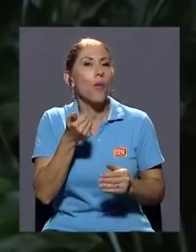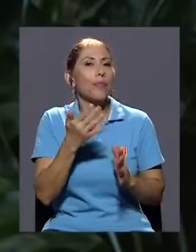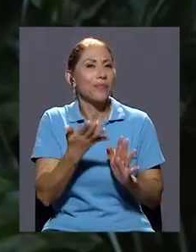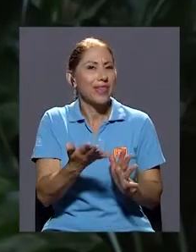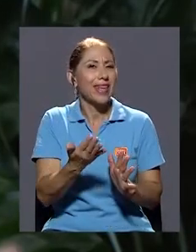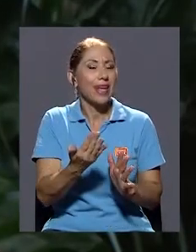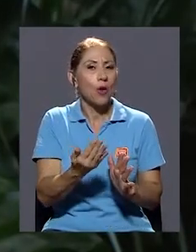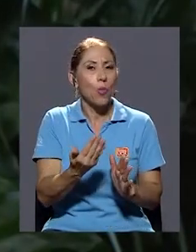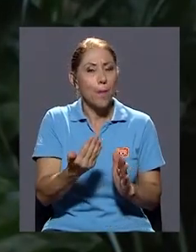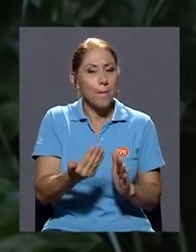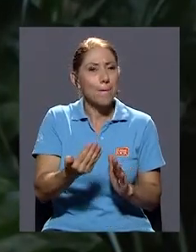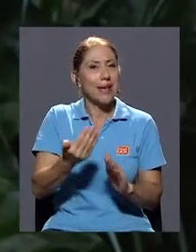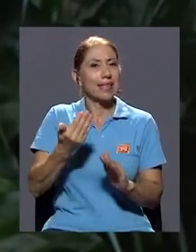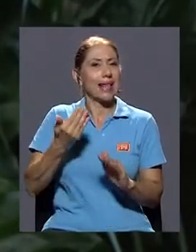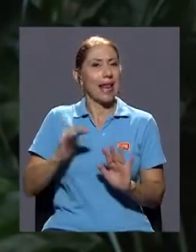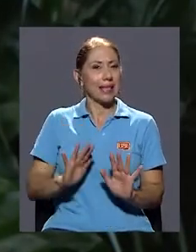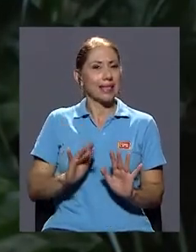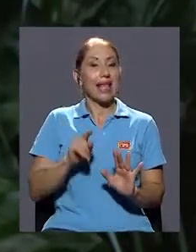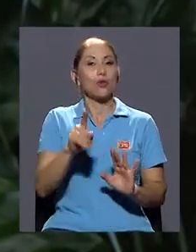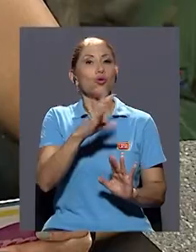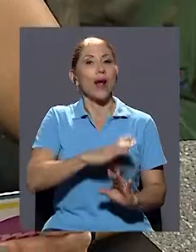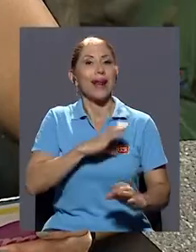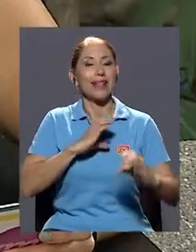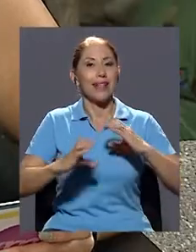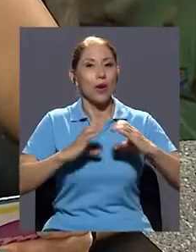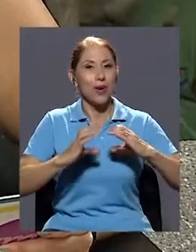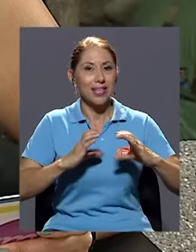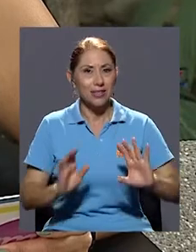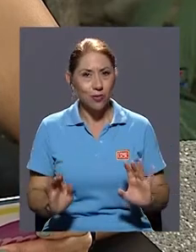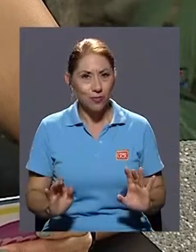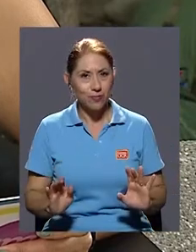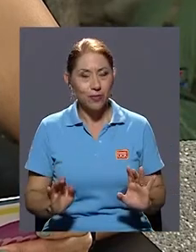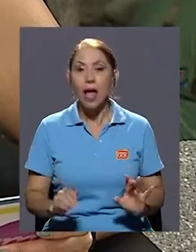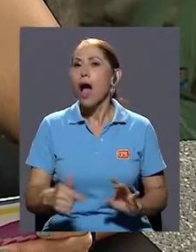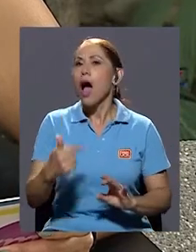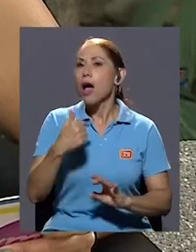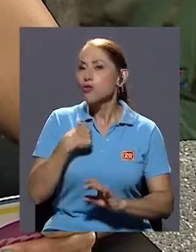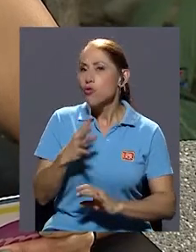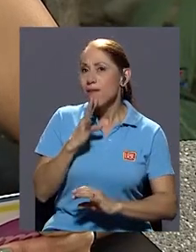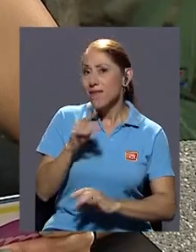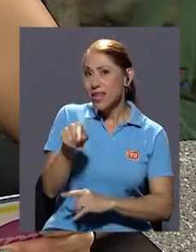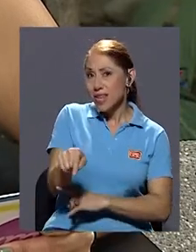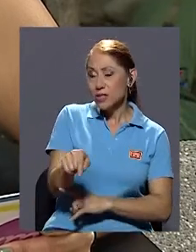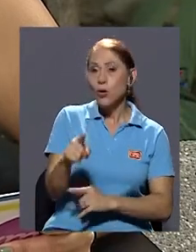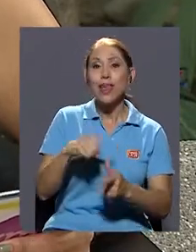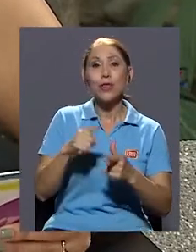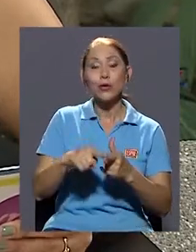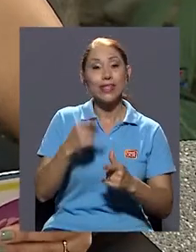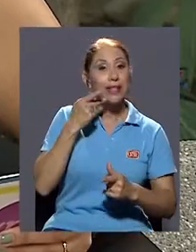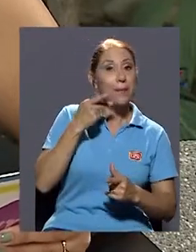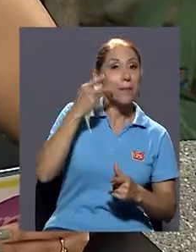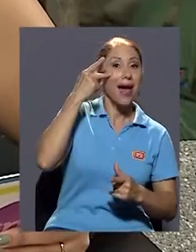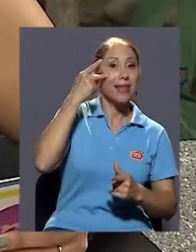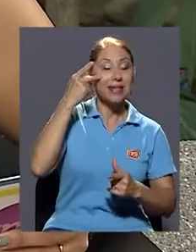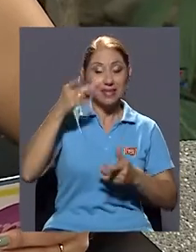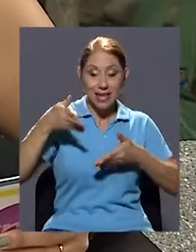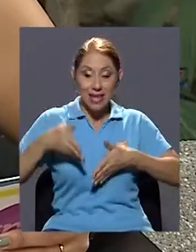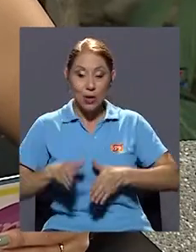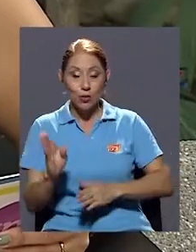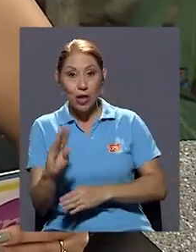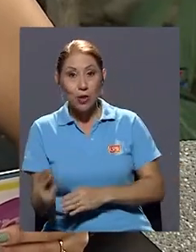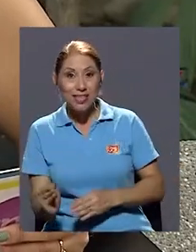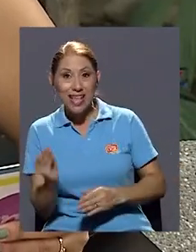más atrás. Es un carácter en la comunicación. De hecho, a eso me quería referir porque entonces el ideal de la comunicación padres e hijos,